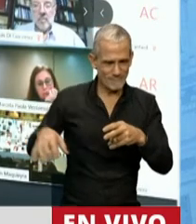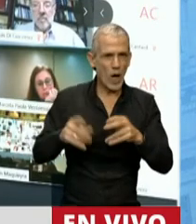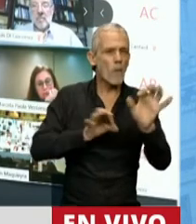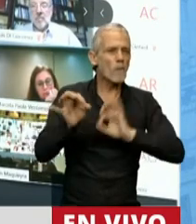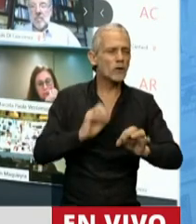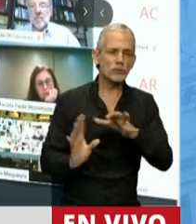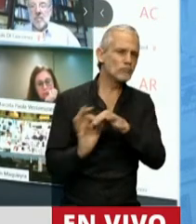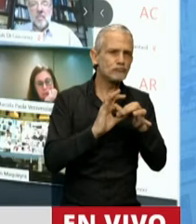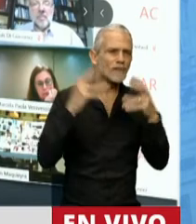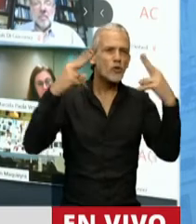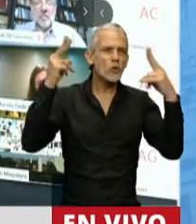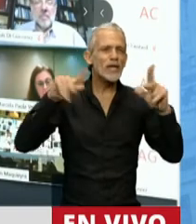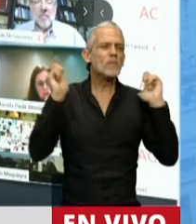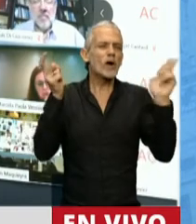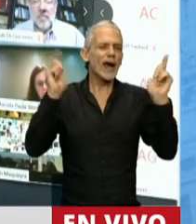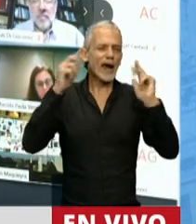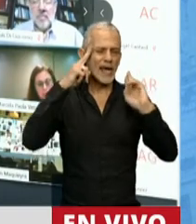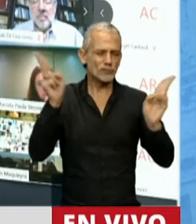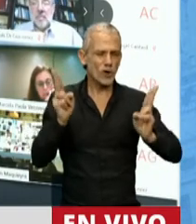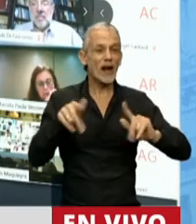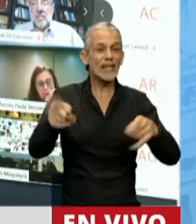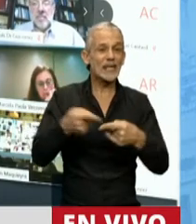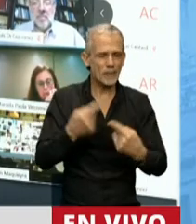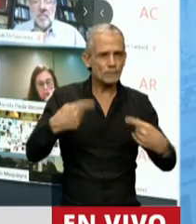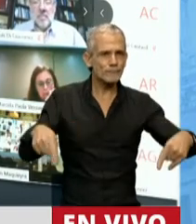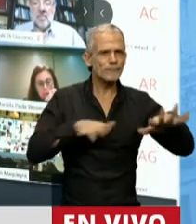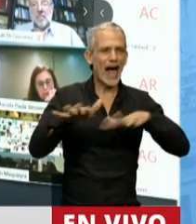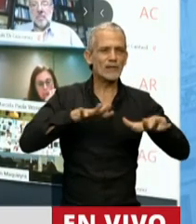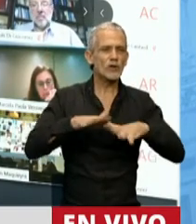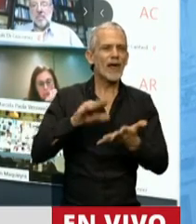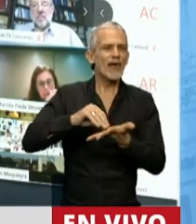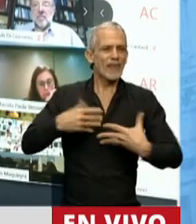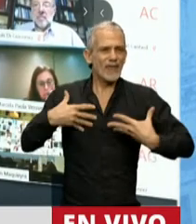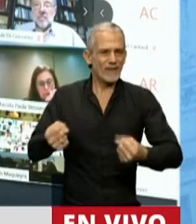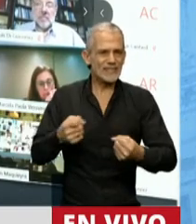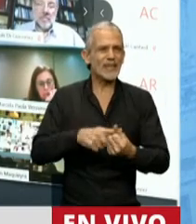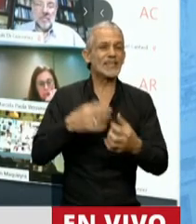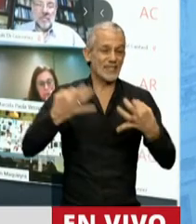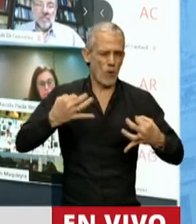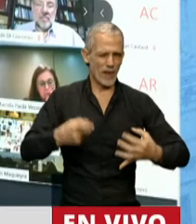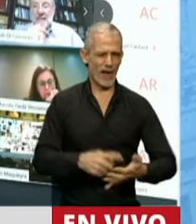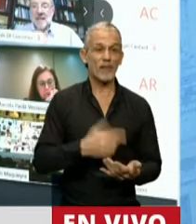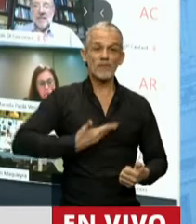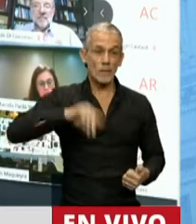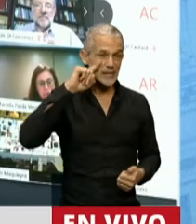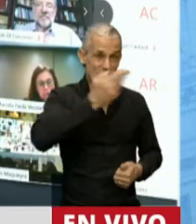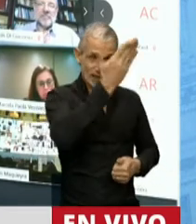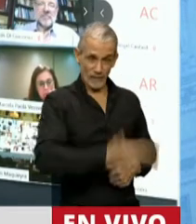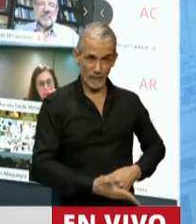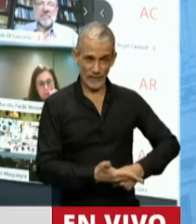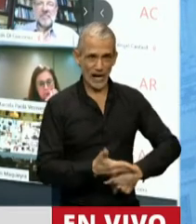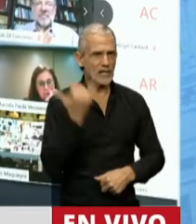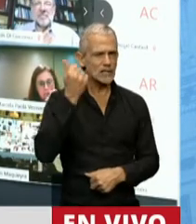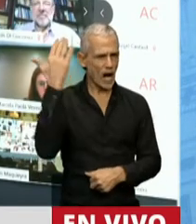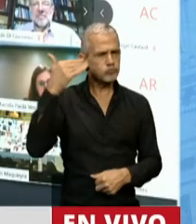vinculados al turismo y la recreación y acciones en materia de defensa y seguridad. El presidente Alberto Fernández